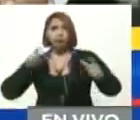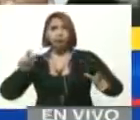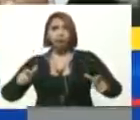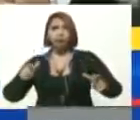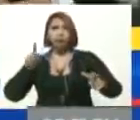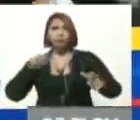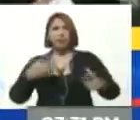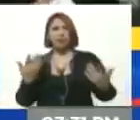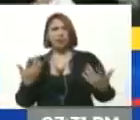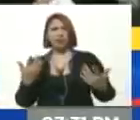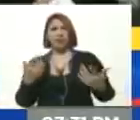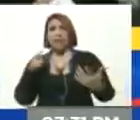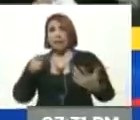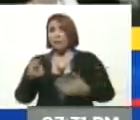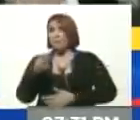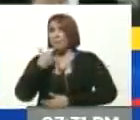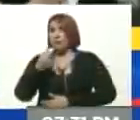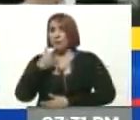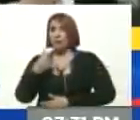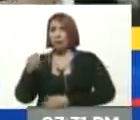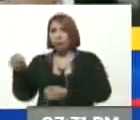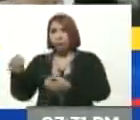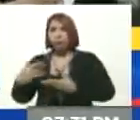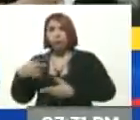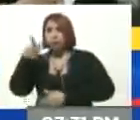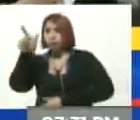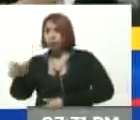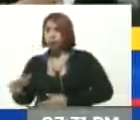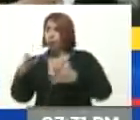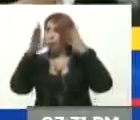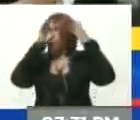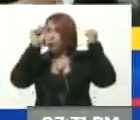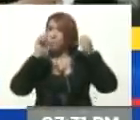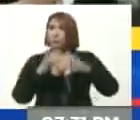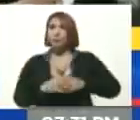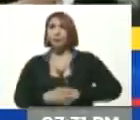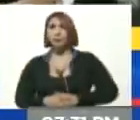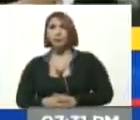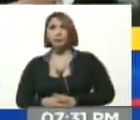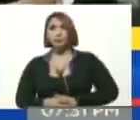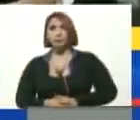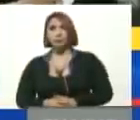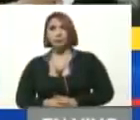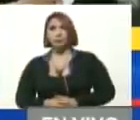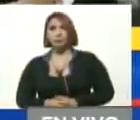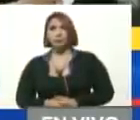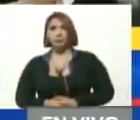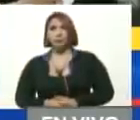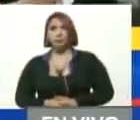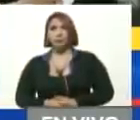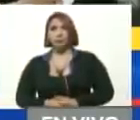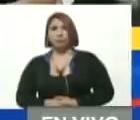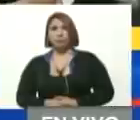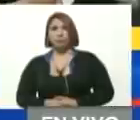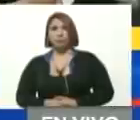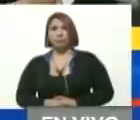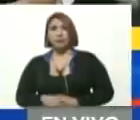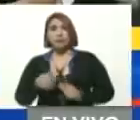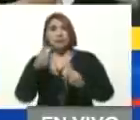idealizan. esas medicinas las traía a la B.I.H.